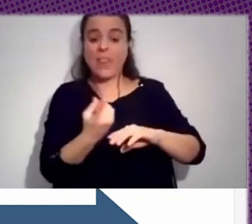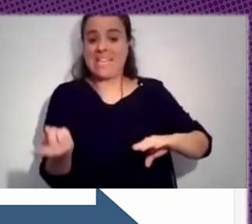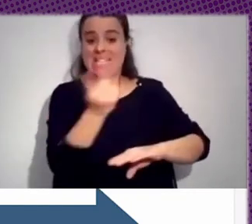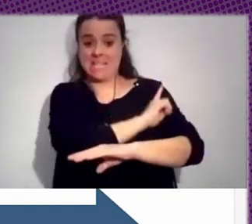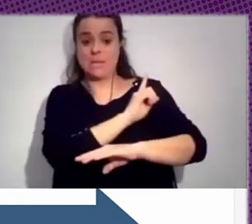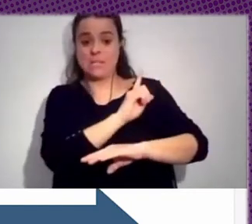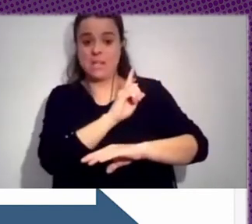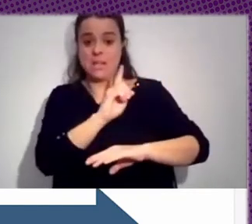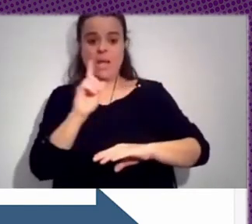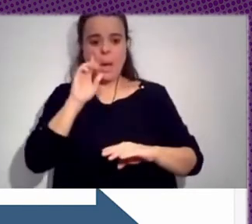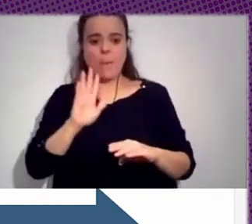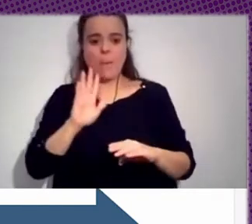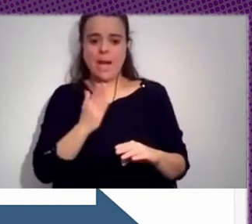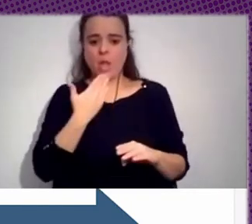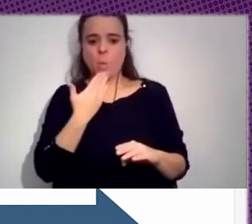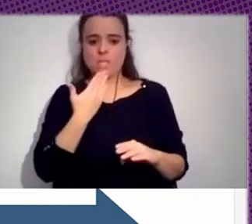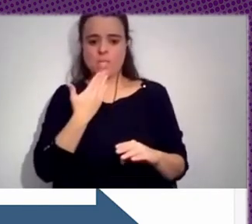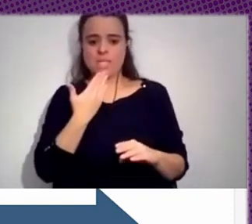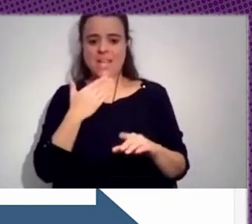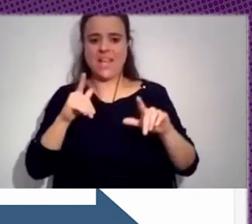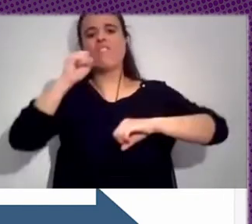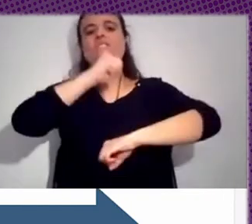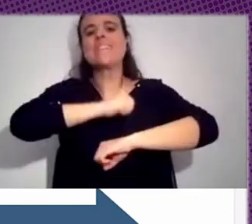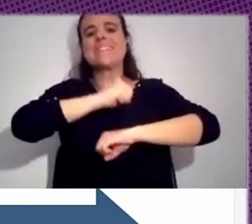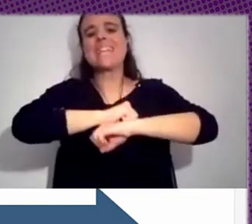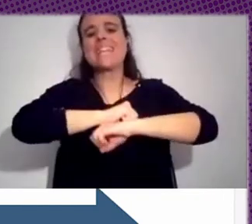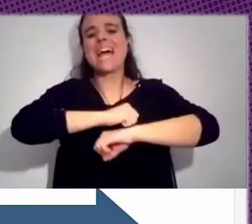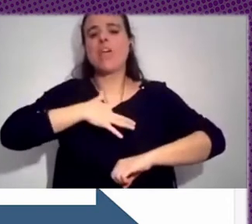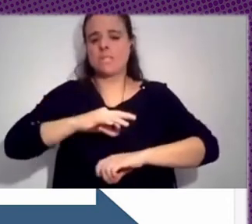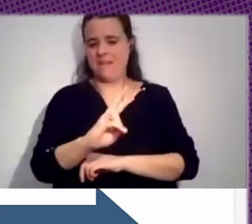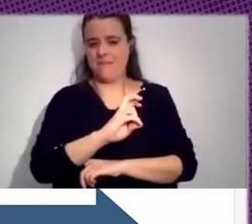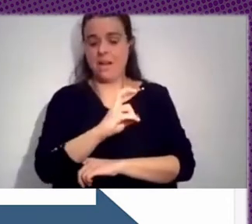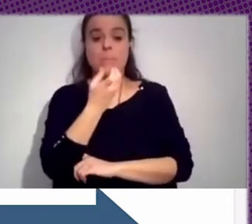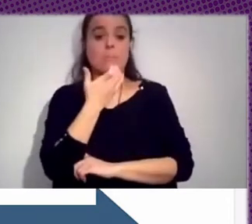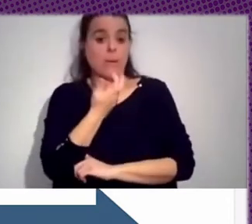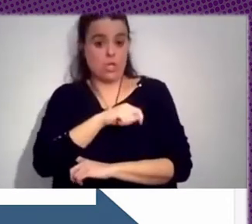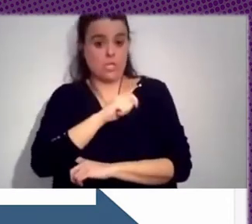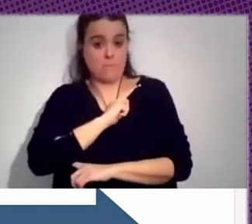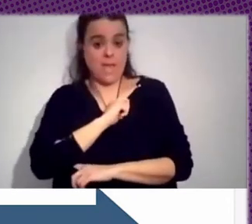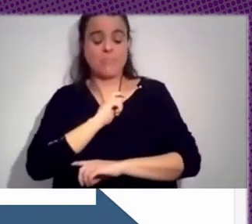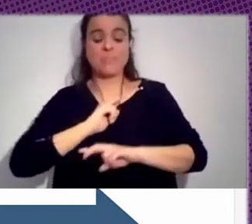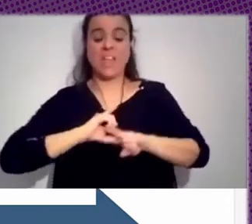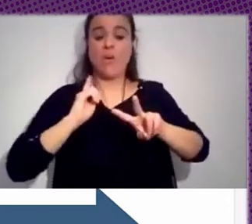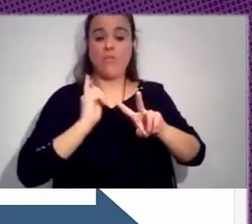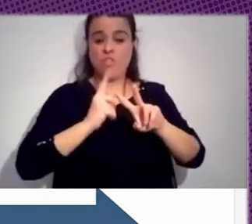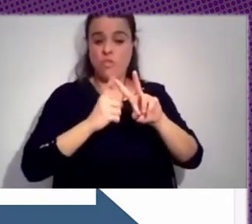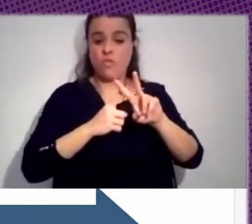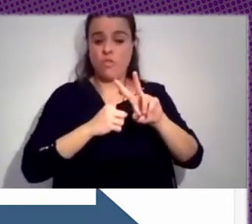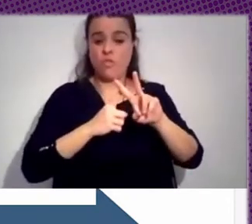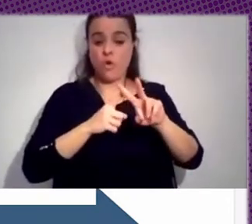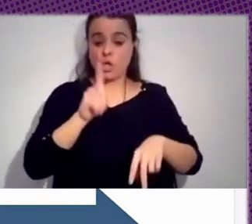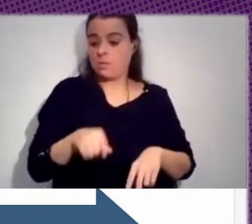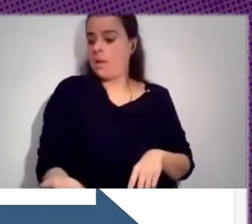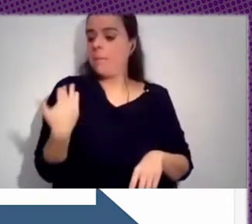metiendo dentro de la ventana de lo posible, como por ejemplo está pasando en España, que Vox lleva unos meses diciendo que se le quite la sanidad pública